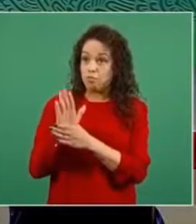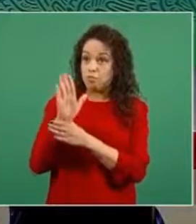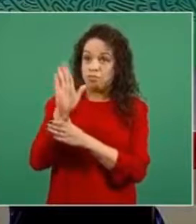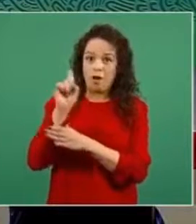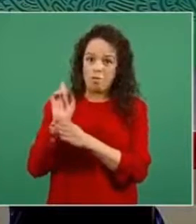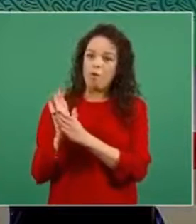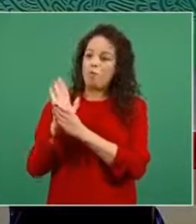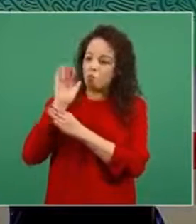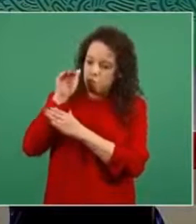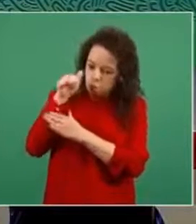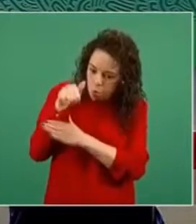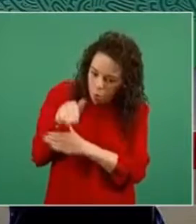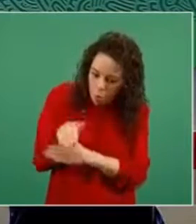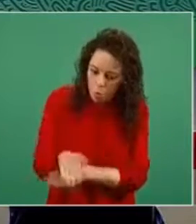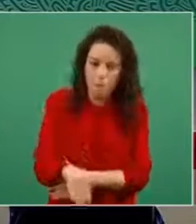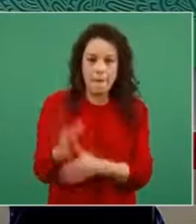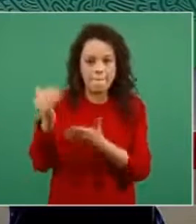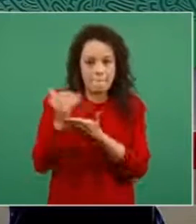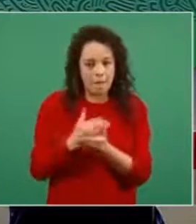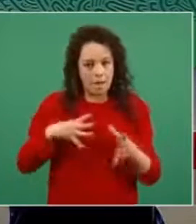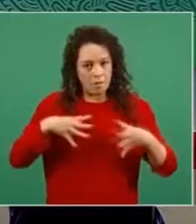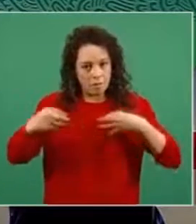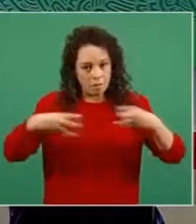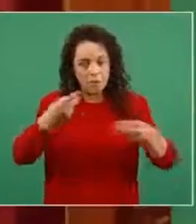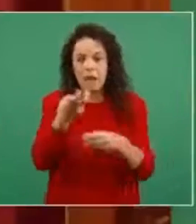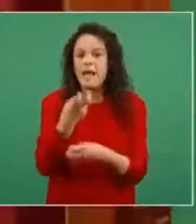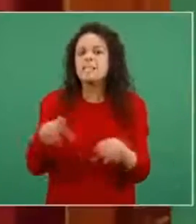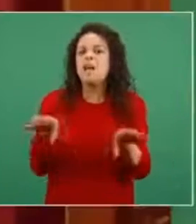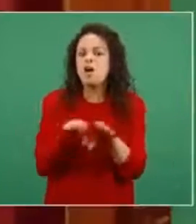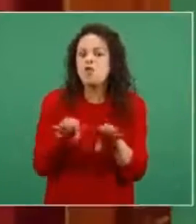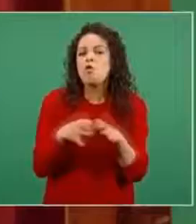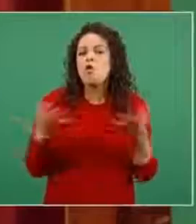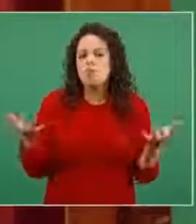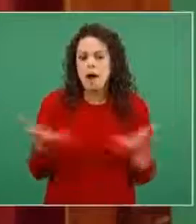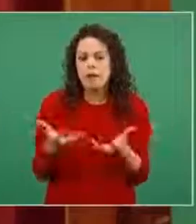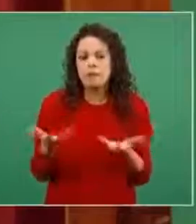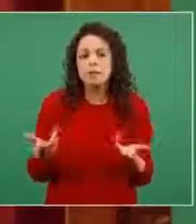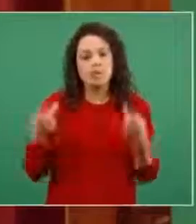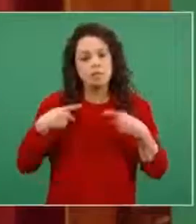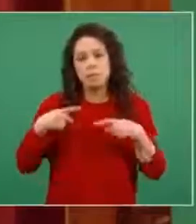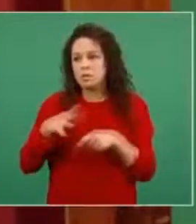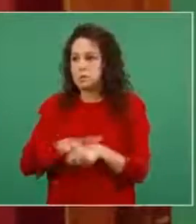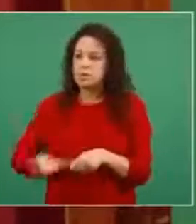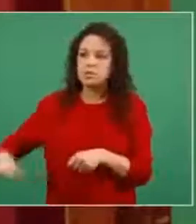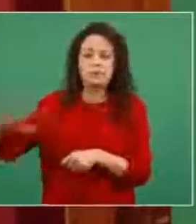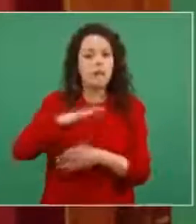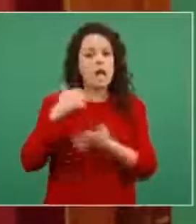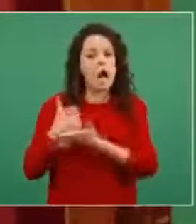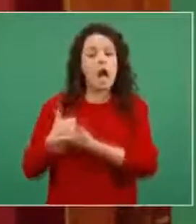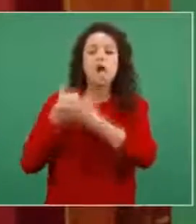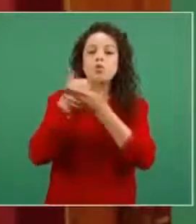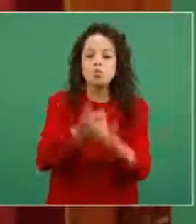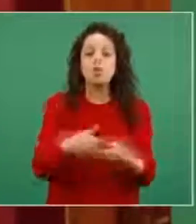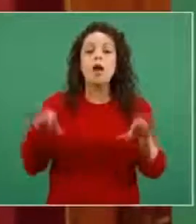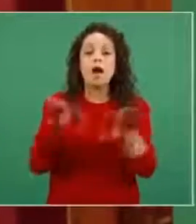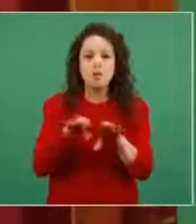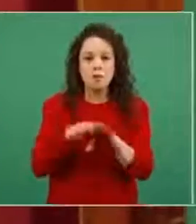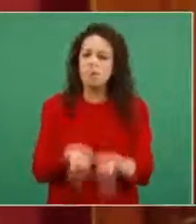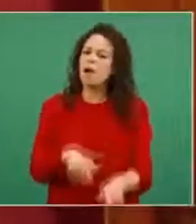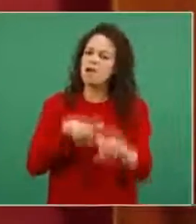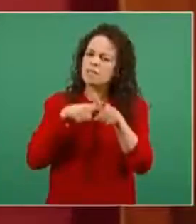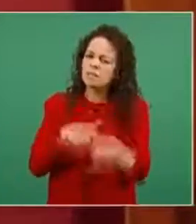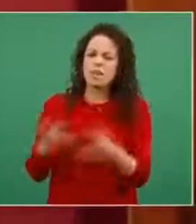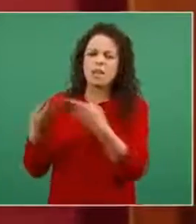Y eso solo se logra si la gente, el pueblo que ha ayudado tanto, sigue ayudando quedándose en casa,